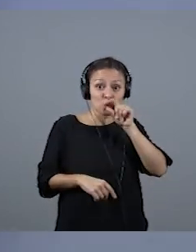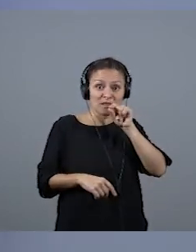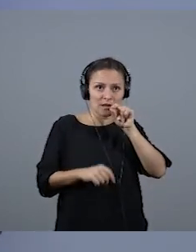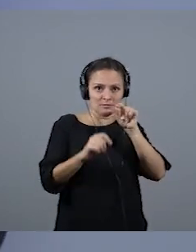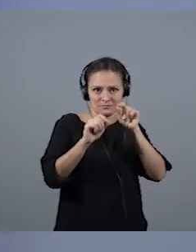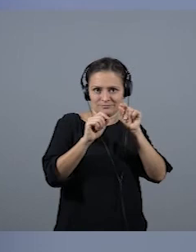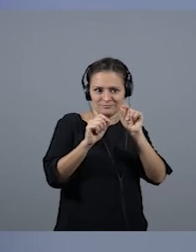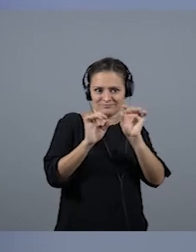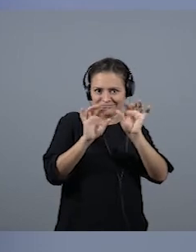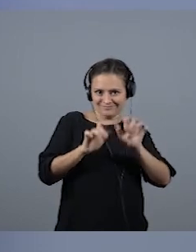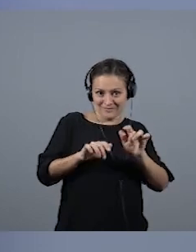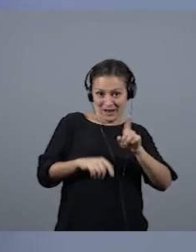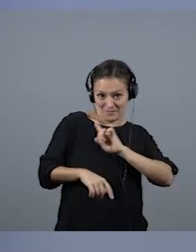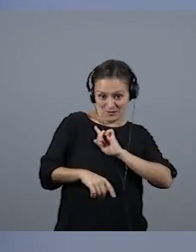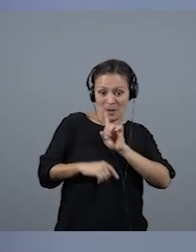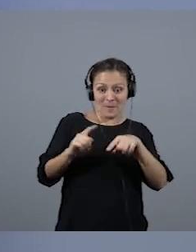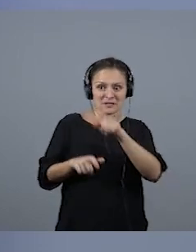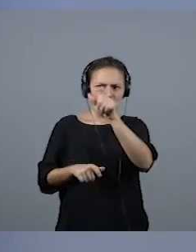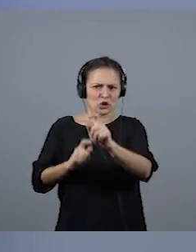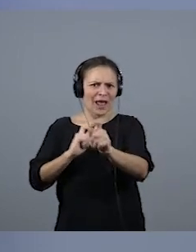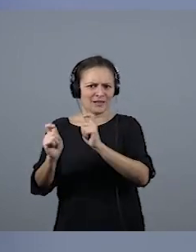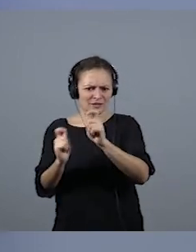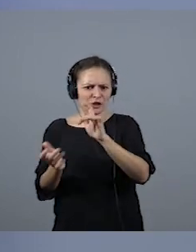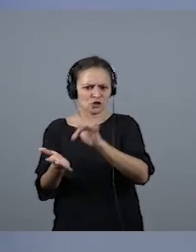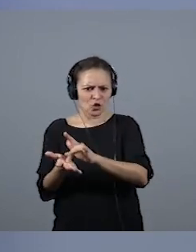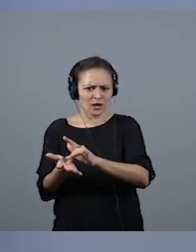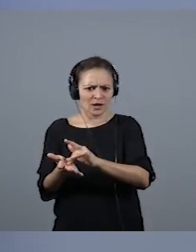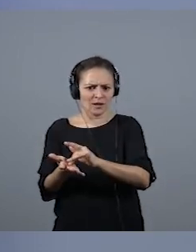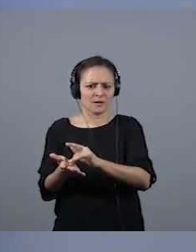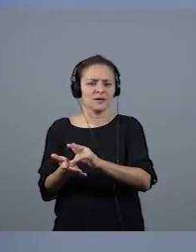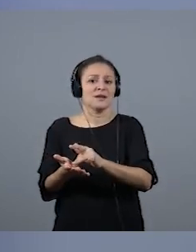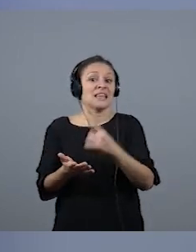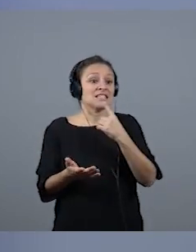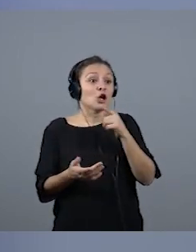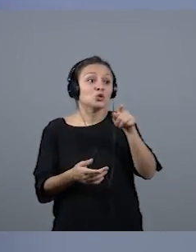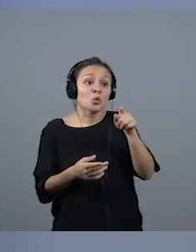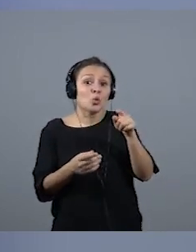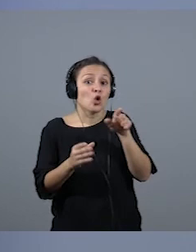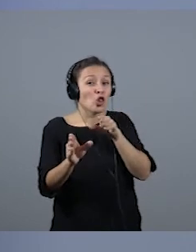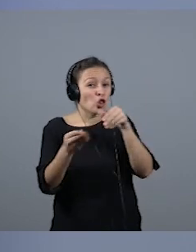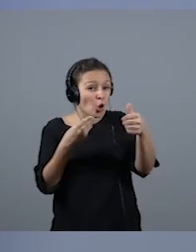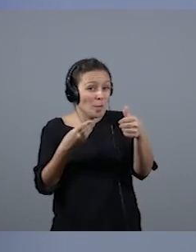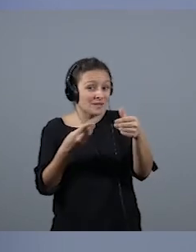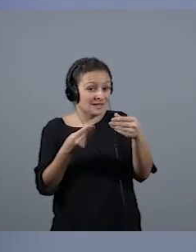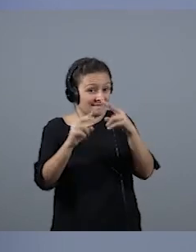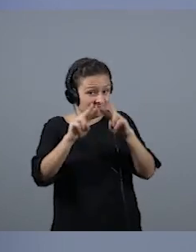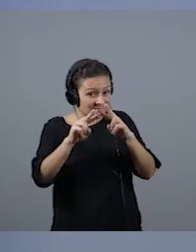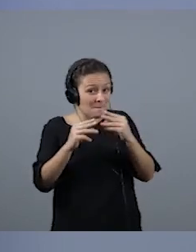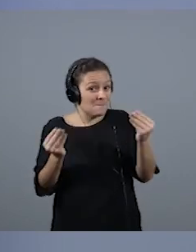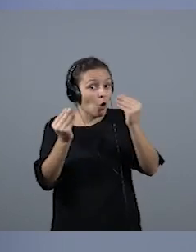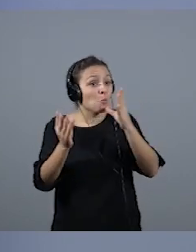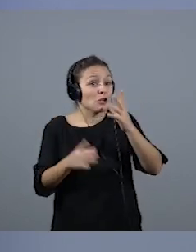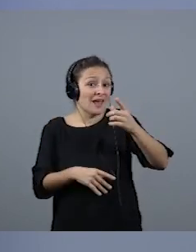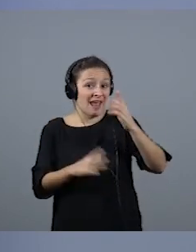a quien hizo la entrevista diciéndole tendrías que documentarte mejor porque desde los 80 nosotros tenemos a Maite Castro